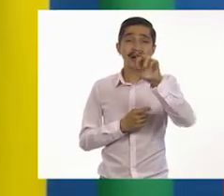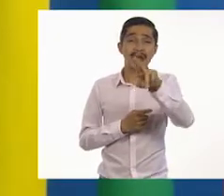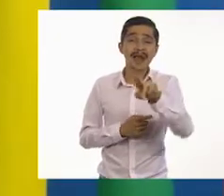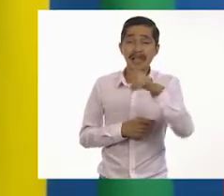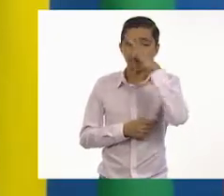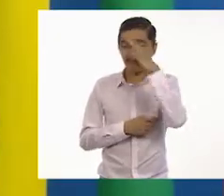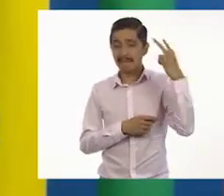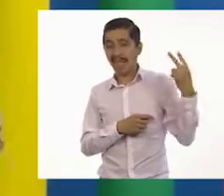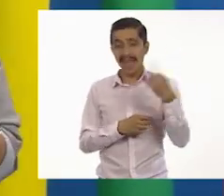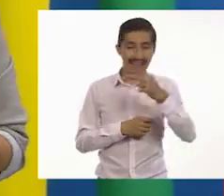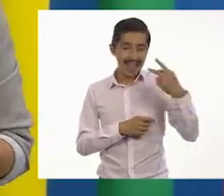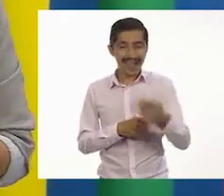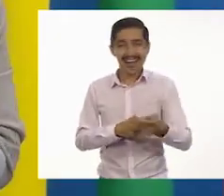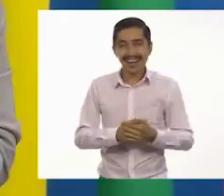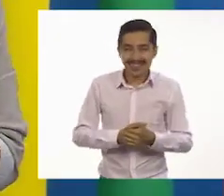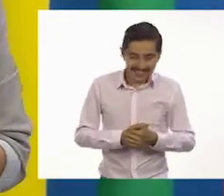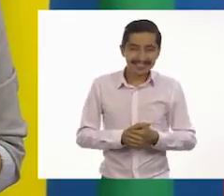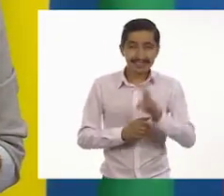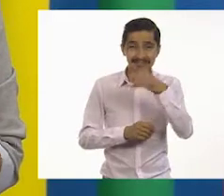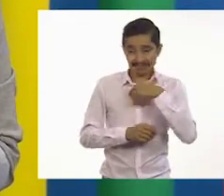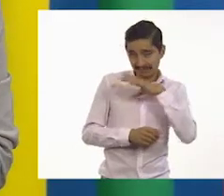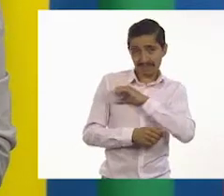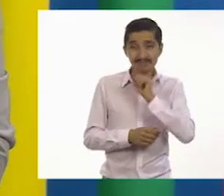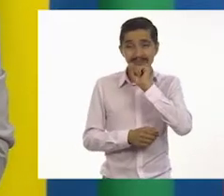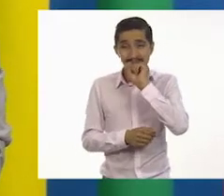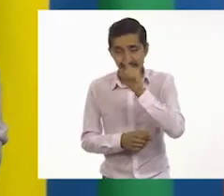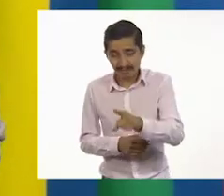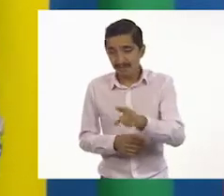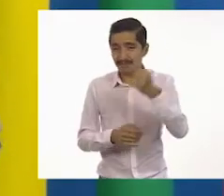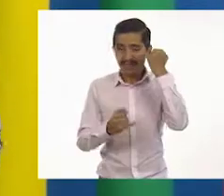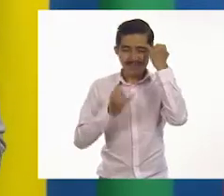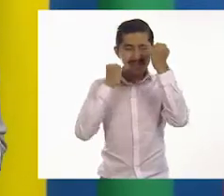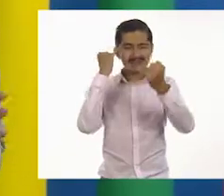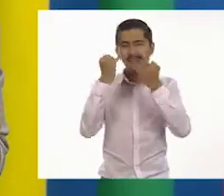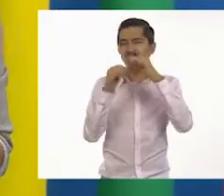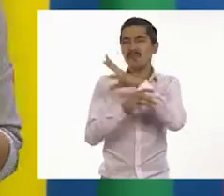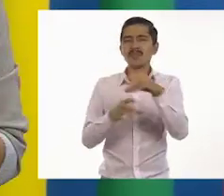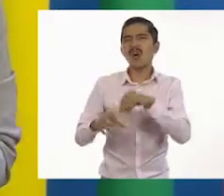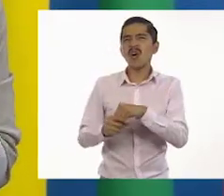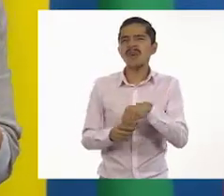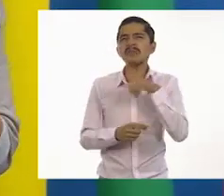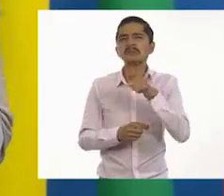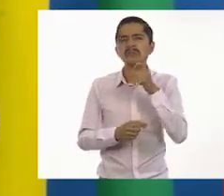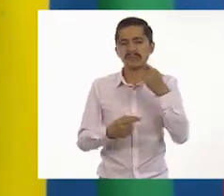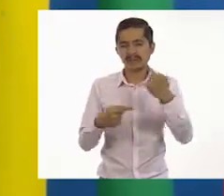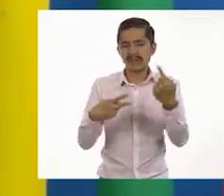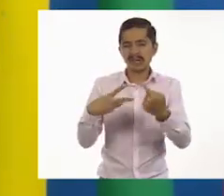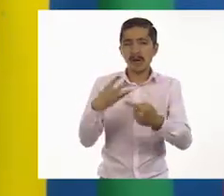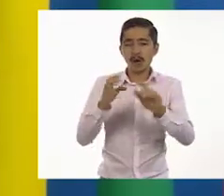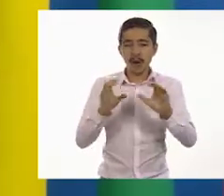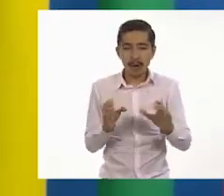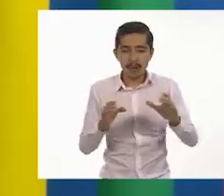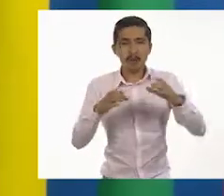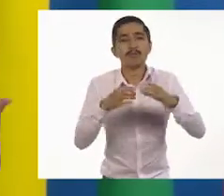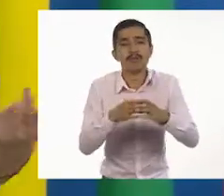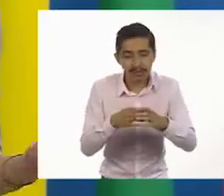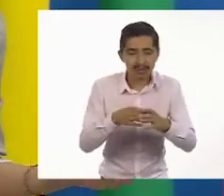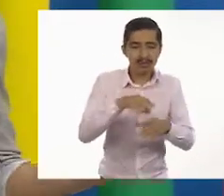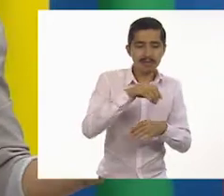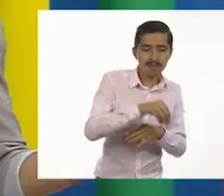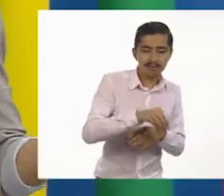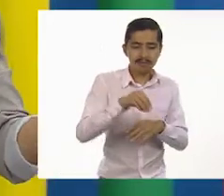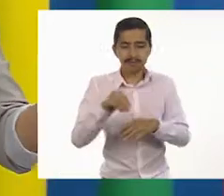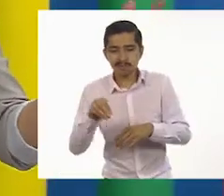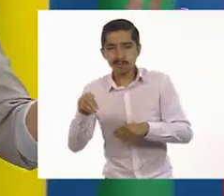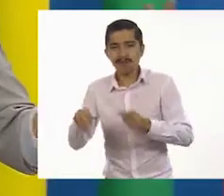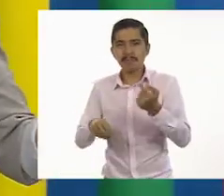A mí también me encantó. Me hizo imaginarme todo lo que tenían que pasar al ir de comunidad en comunidad para relatar